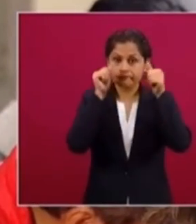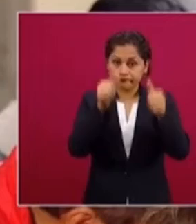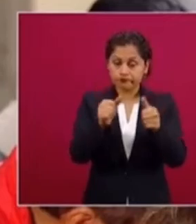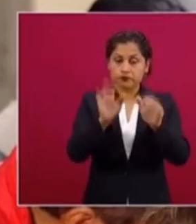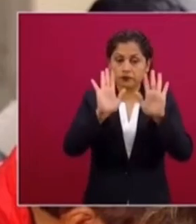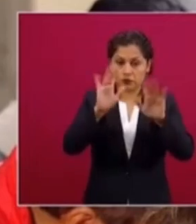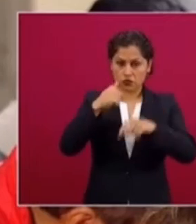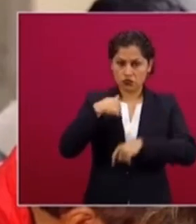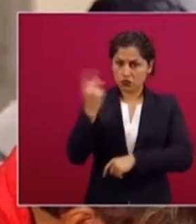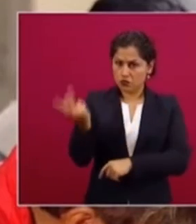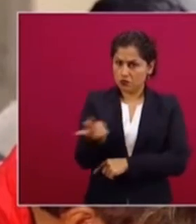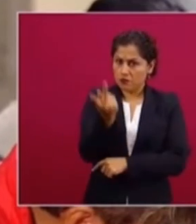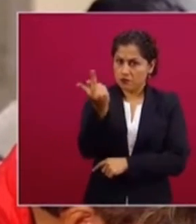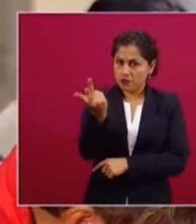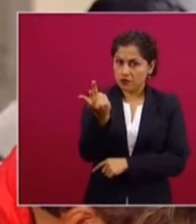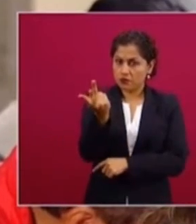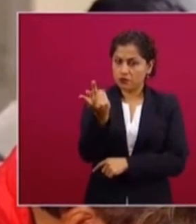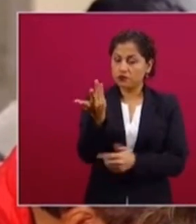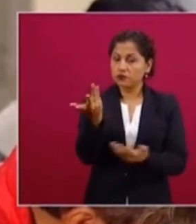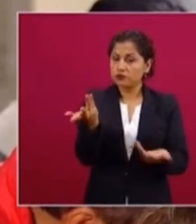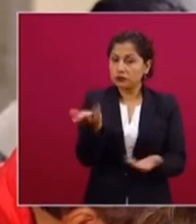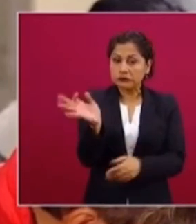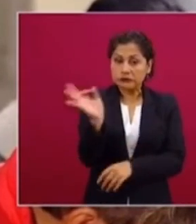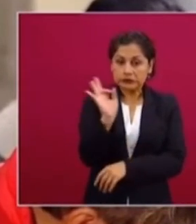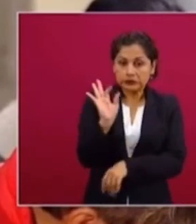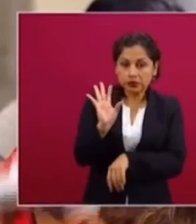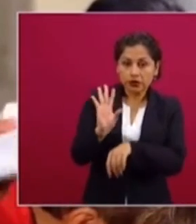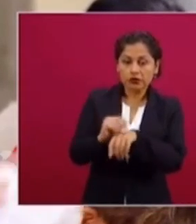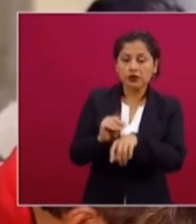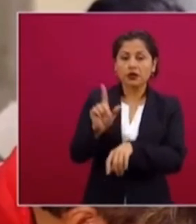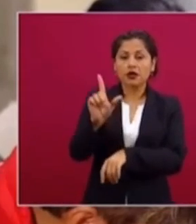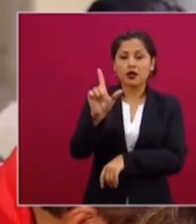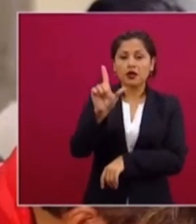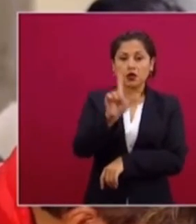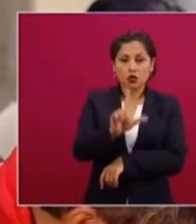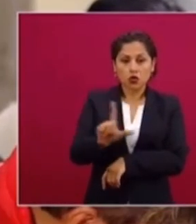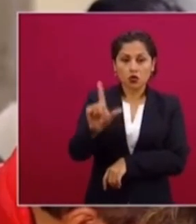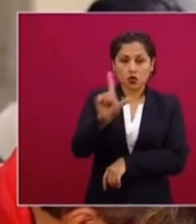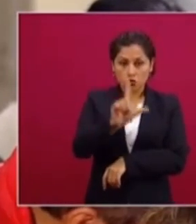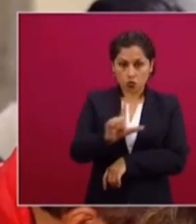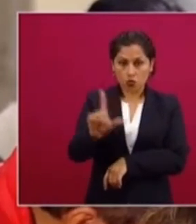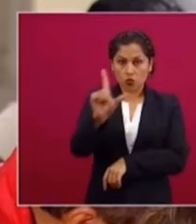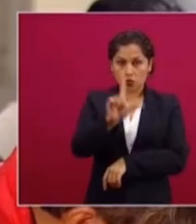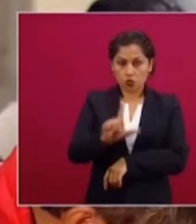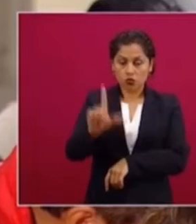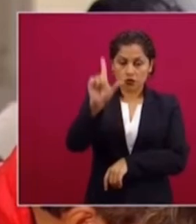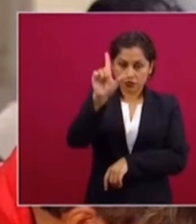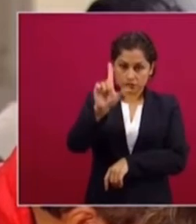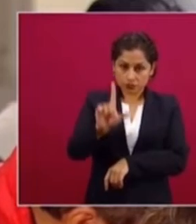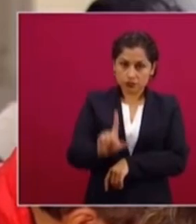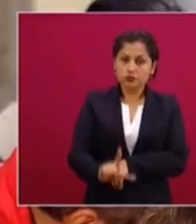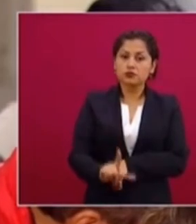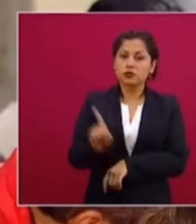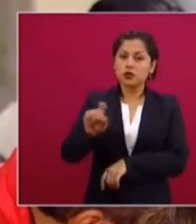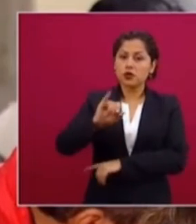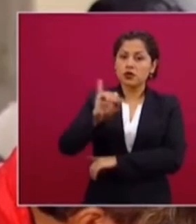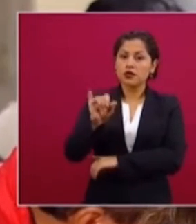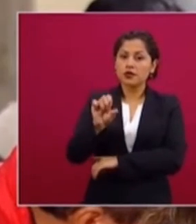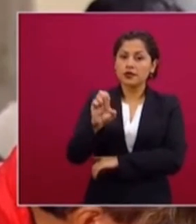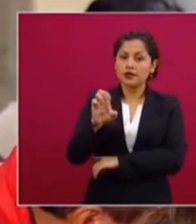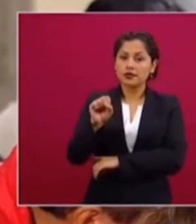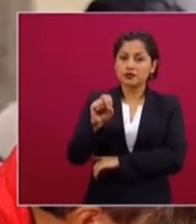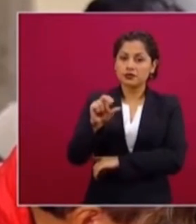precedente el que los lunes el vocero Jesús Ramírez o usted